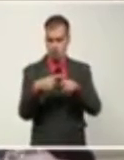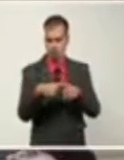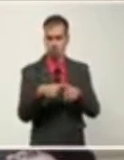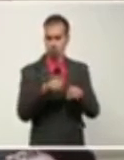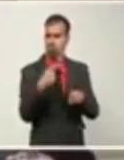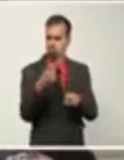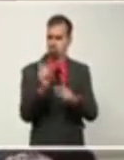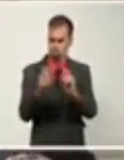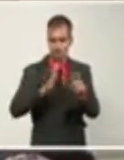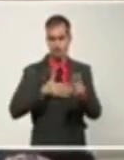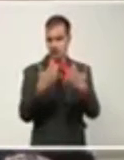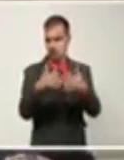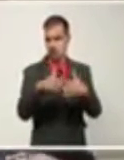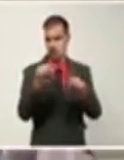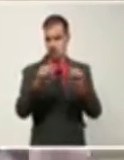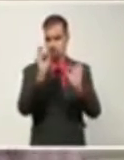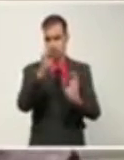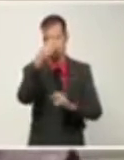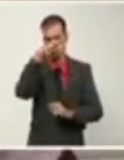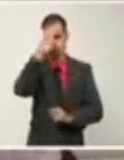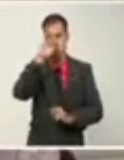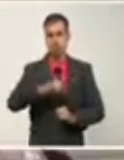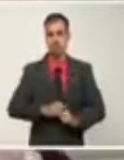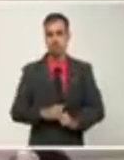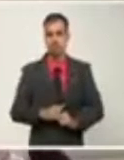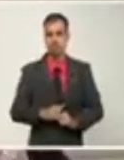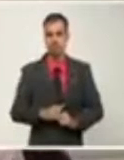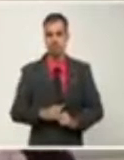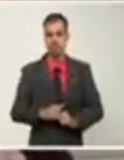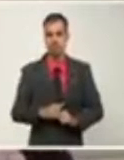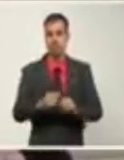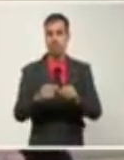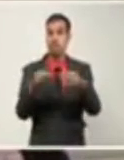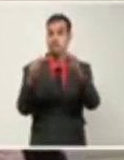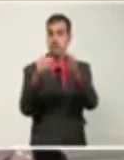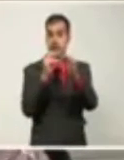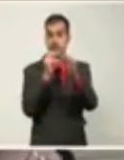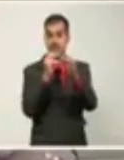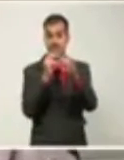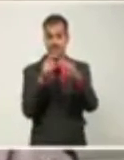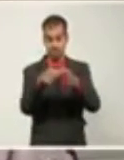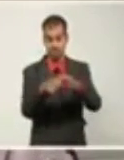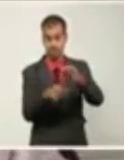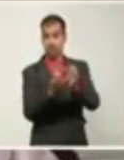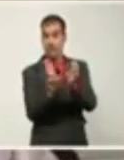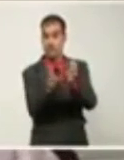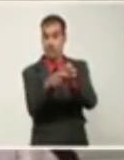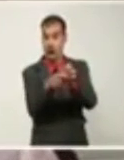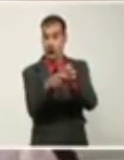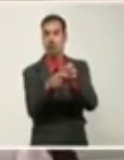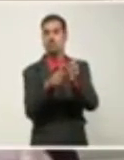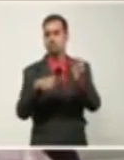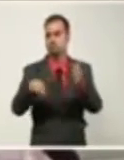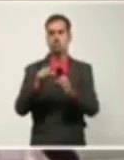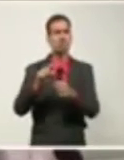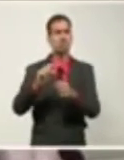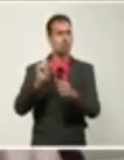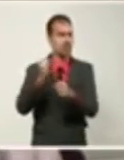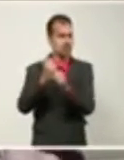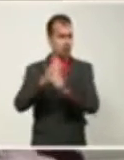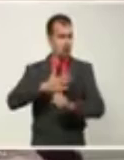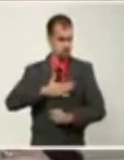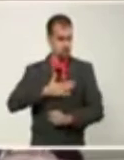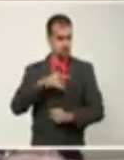las etiquetas las está haciendo un TCP, un trabajador público y apropia, que se contrata a través de la Asociación